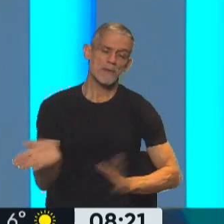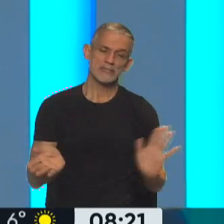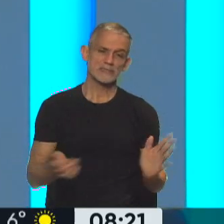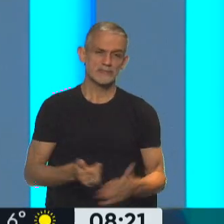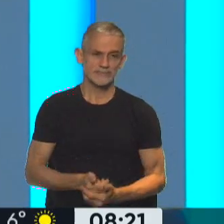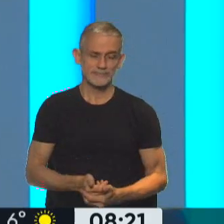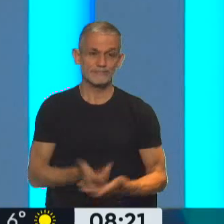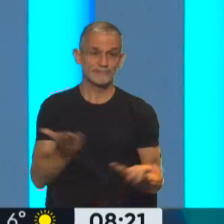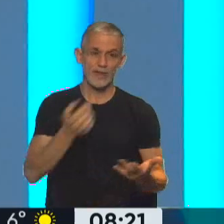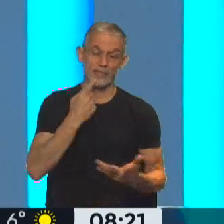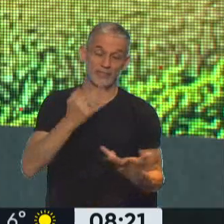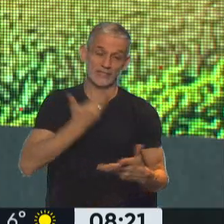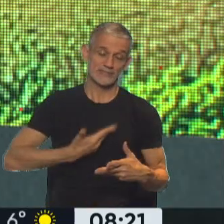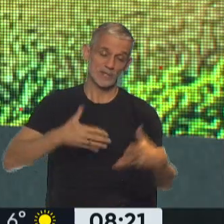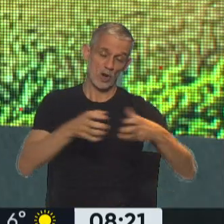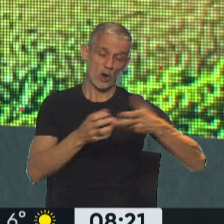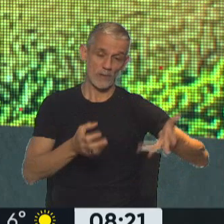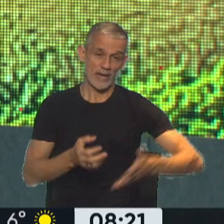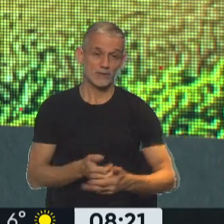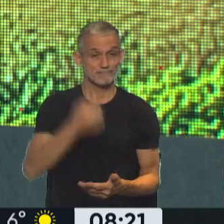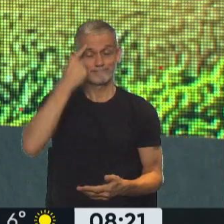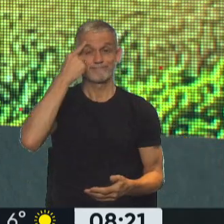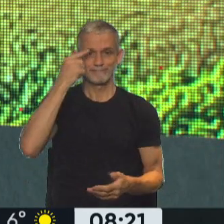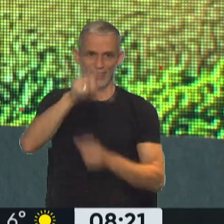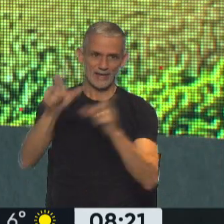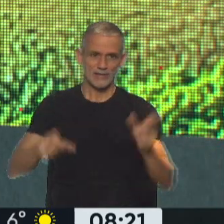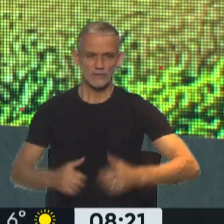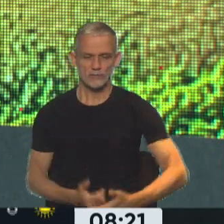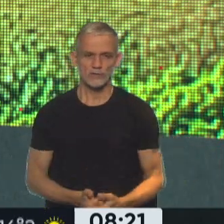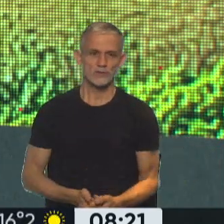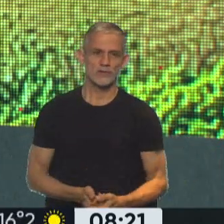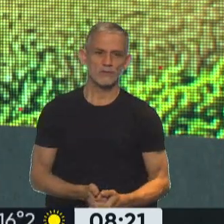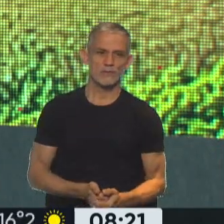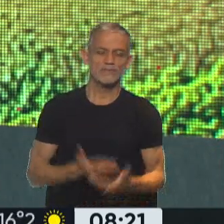que comprar, dicen desde el oficialismo. Ahí va, conciencia ciudadana. Claro. campaña se diría eso. Gracias, Nasa. Por favor. Seguimos.